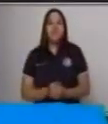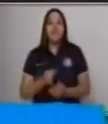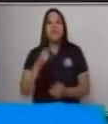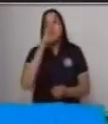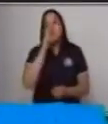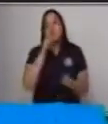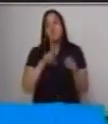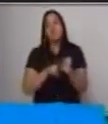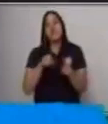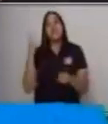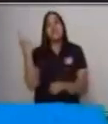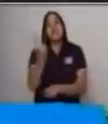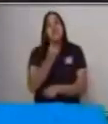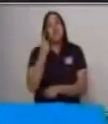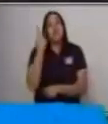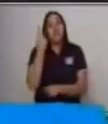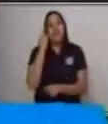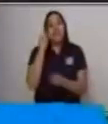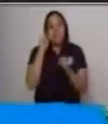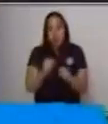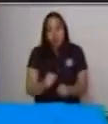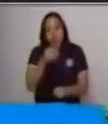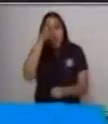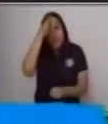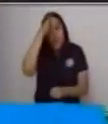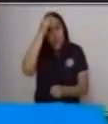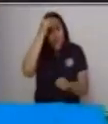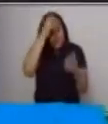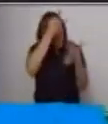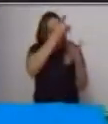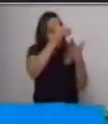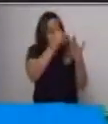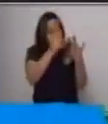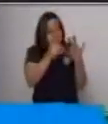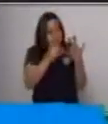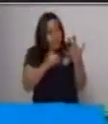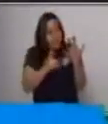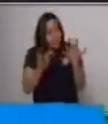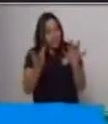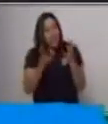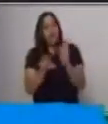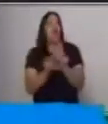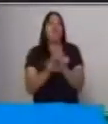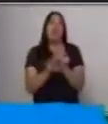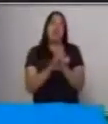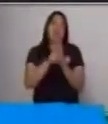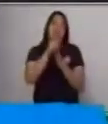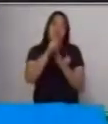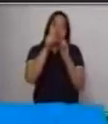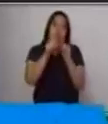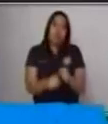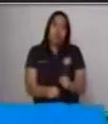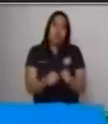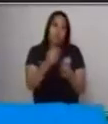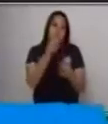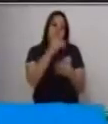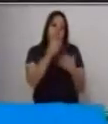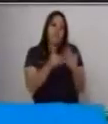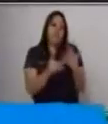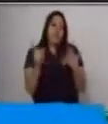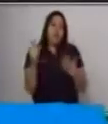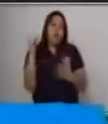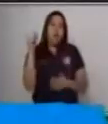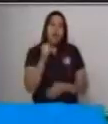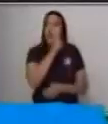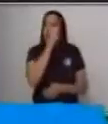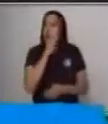importante que también ellos puedan aprender a describir. Ejemplo, puedes describir una canción, puedes